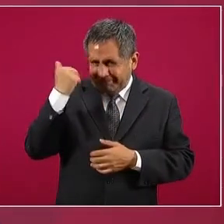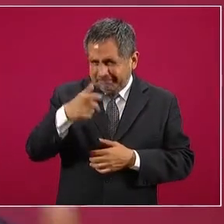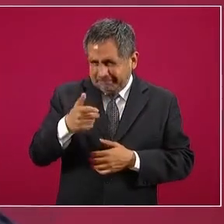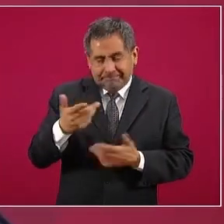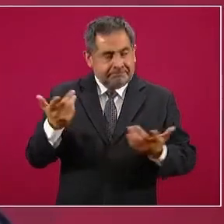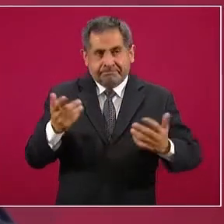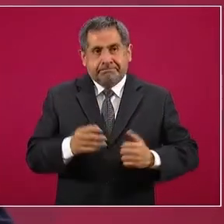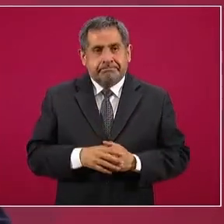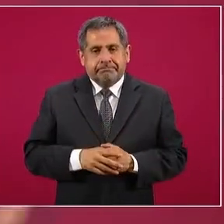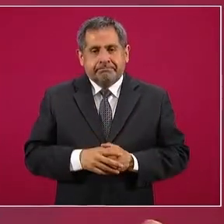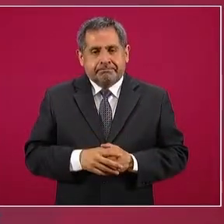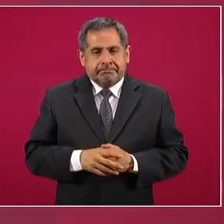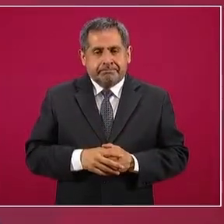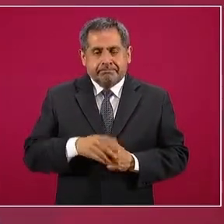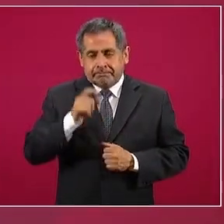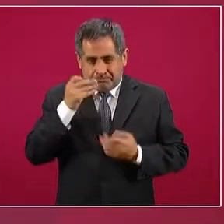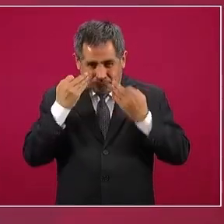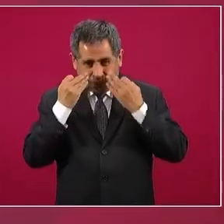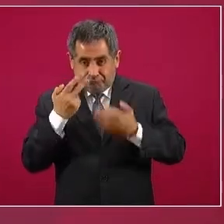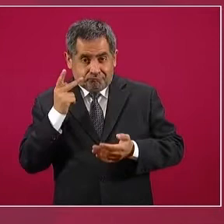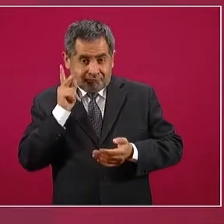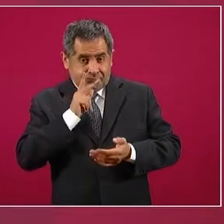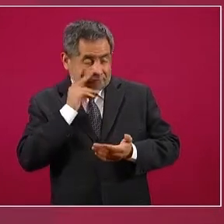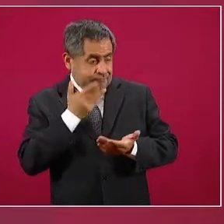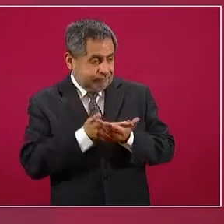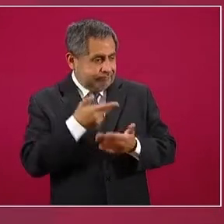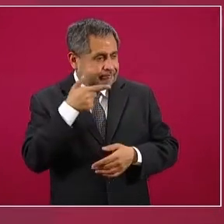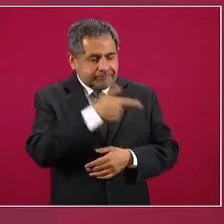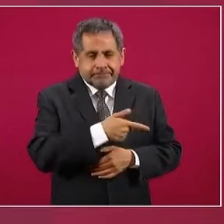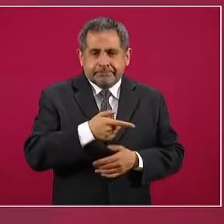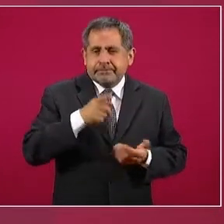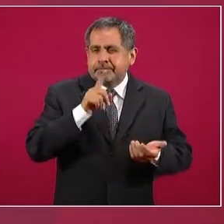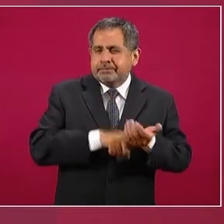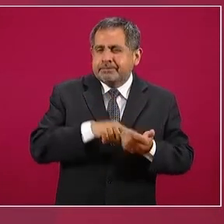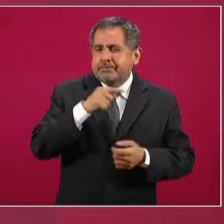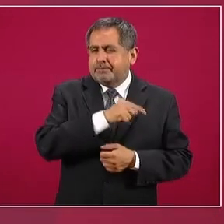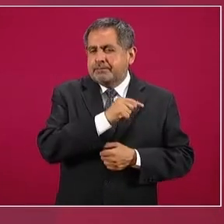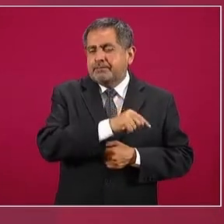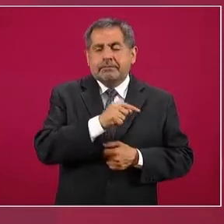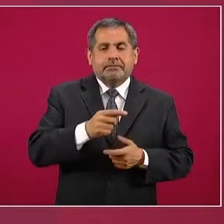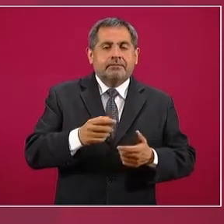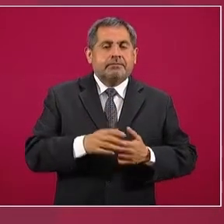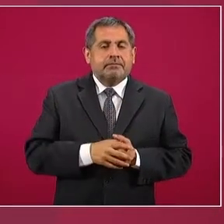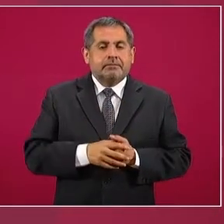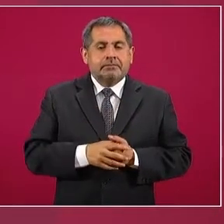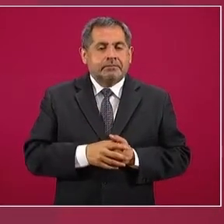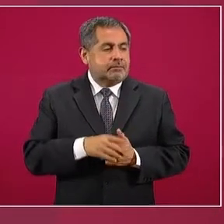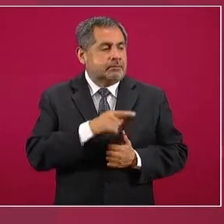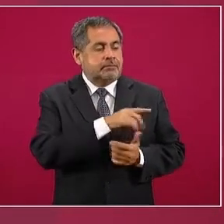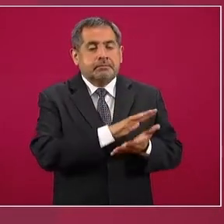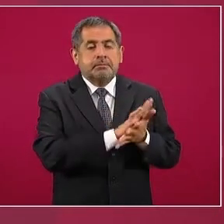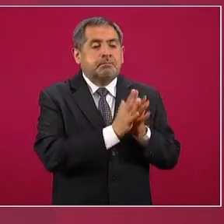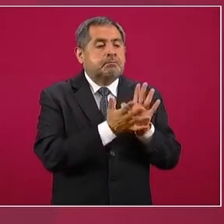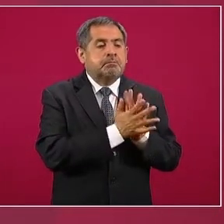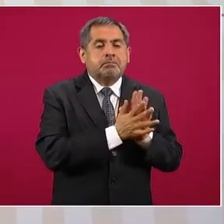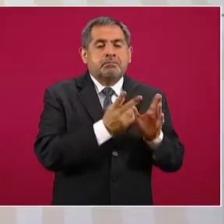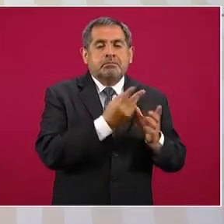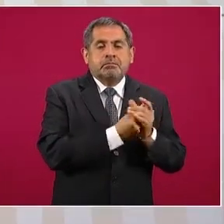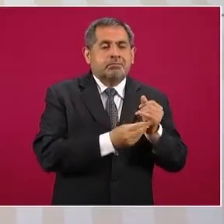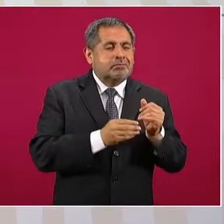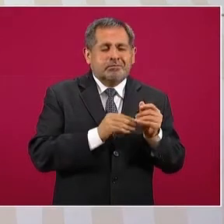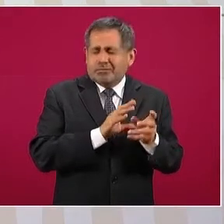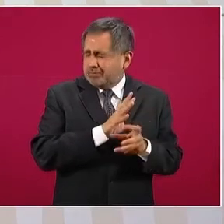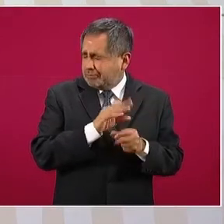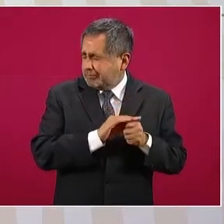como se demostró, había una relación de complicidad casi